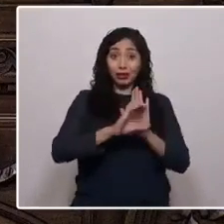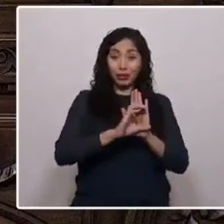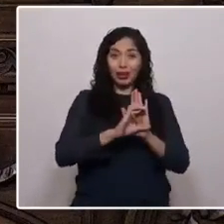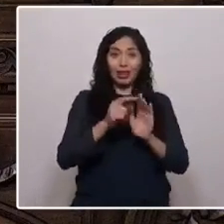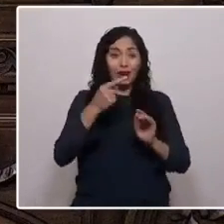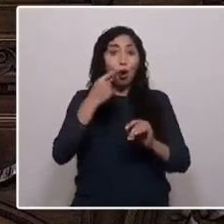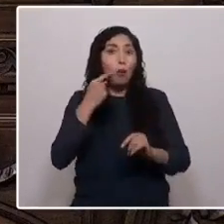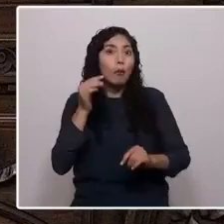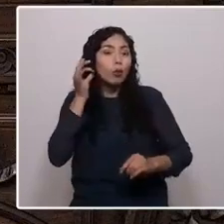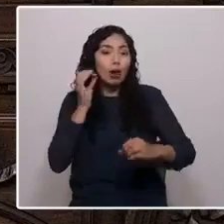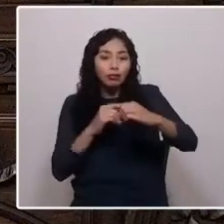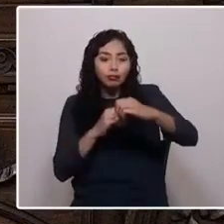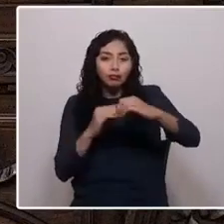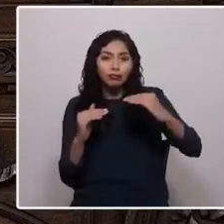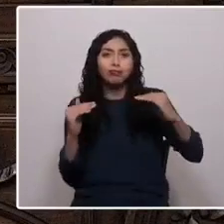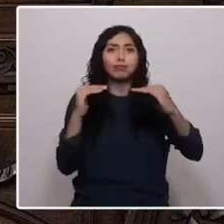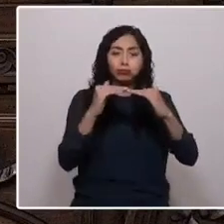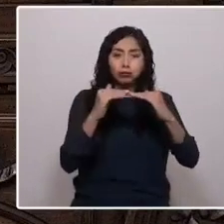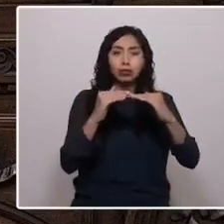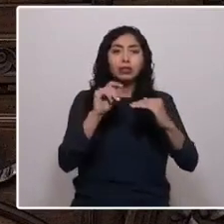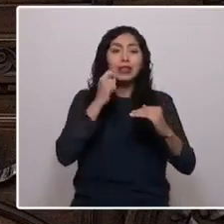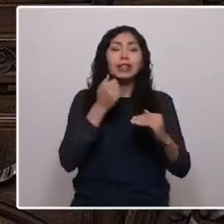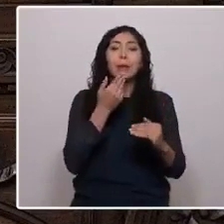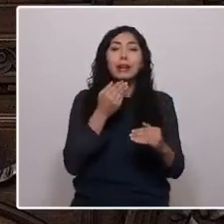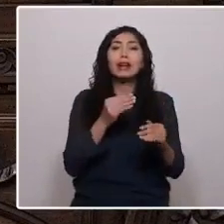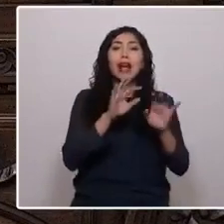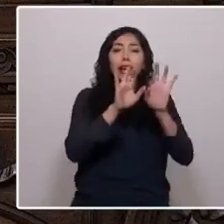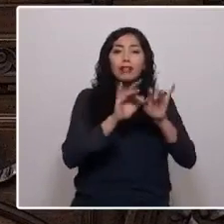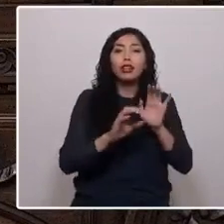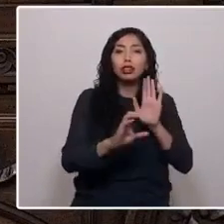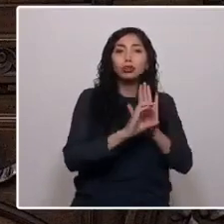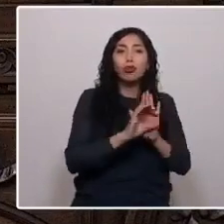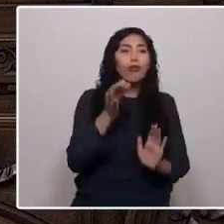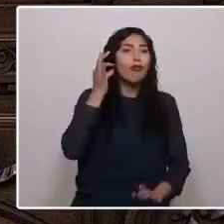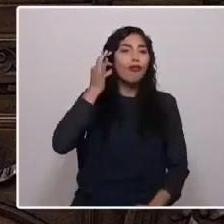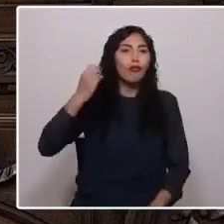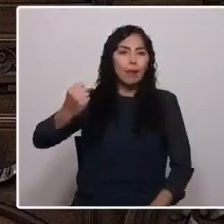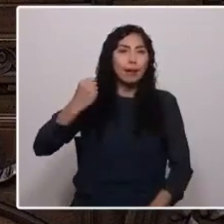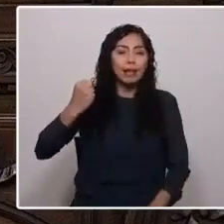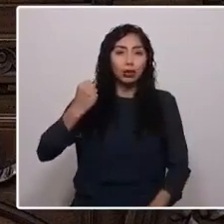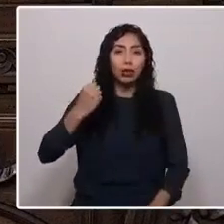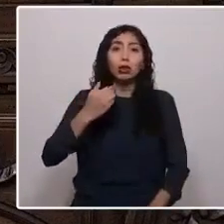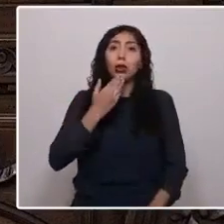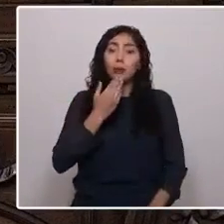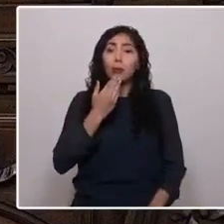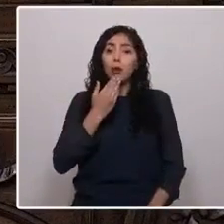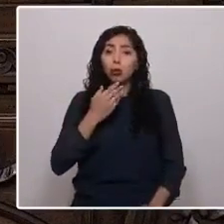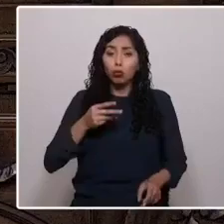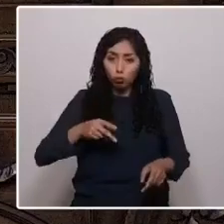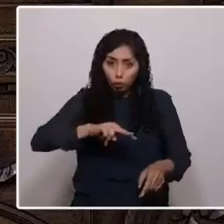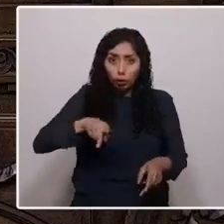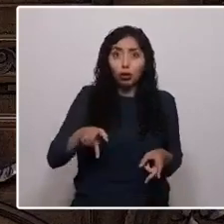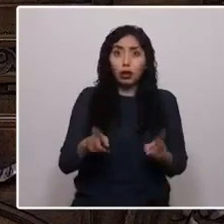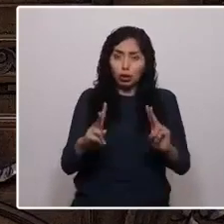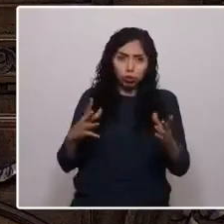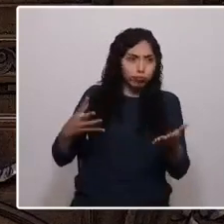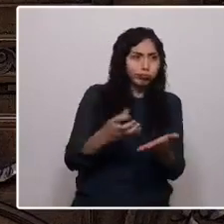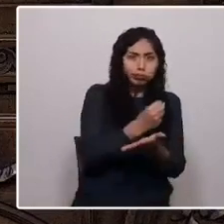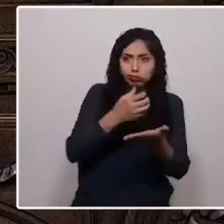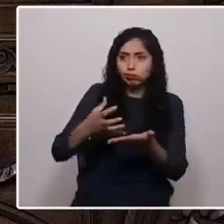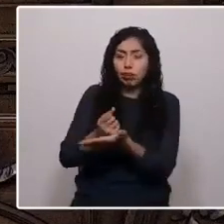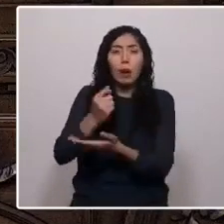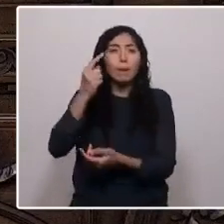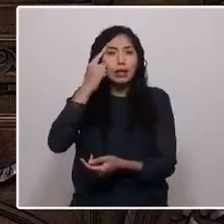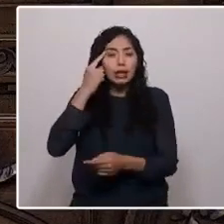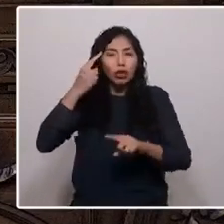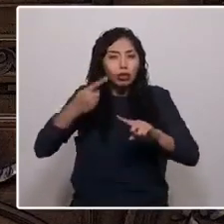dar paso a escribir una constitución feminista, que se dé un salto sustantivo en la conquista de nuestros derechos, repensando además la